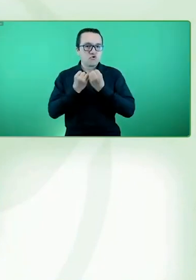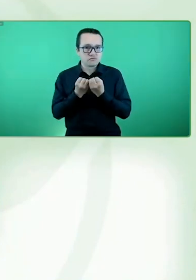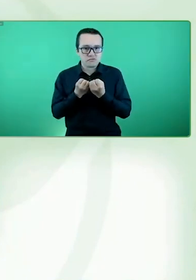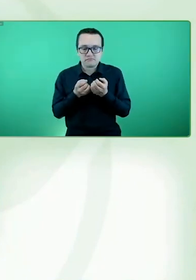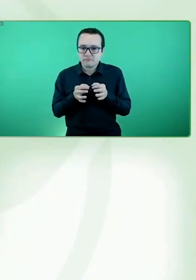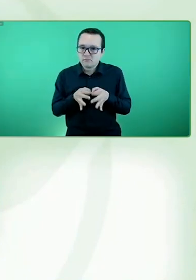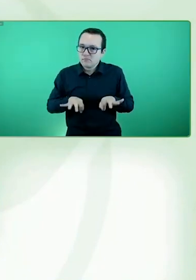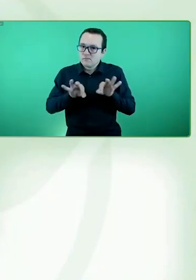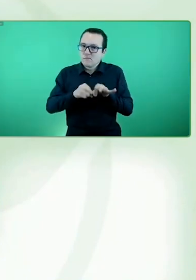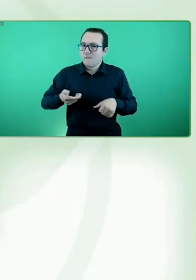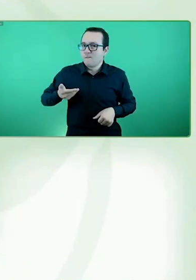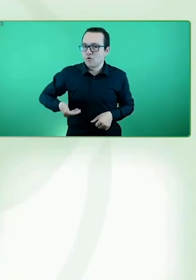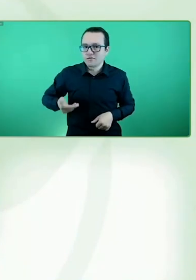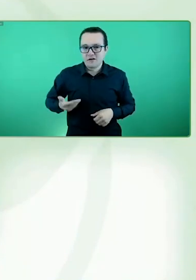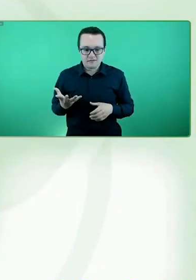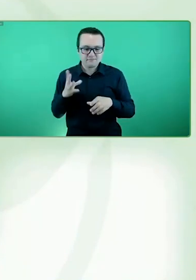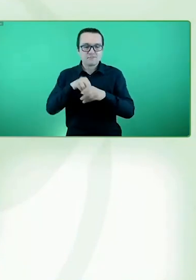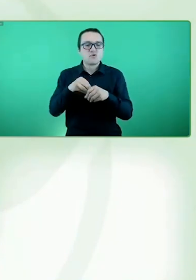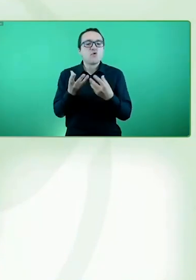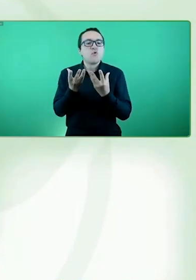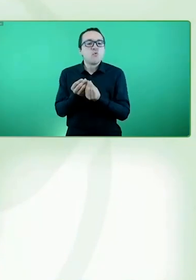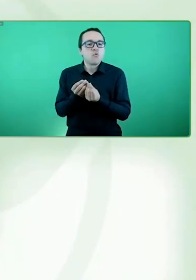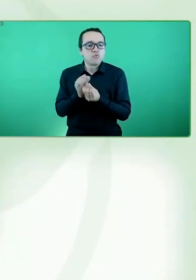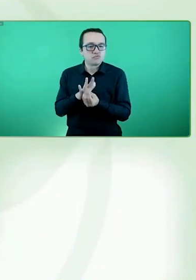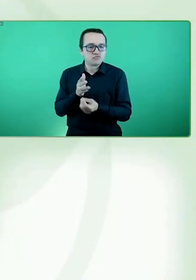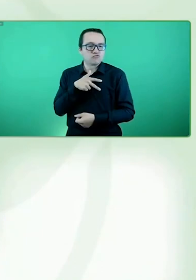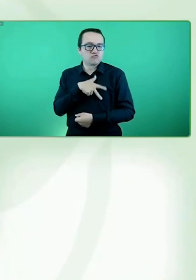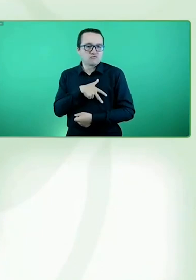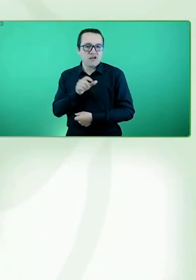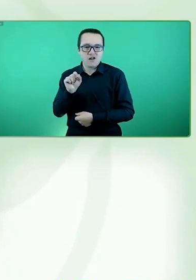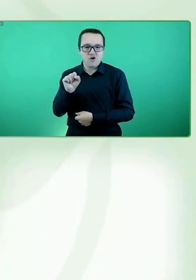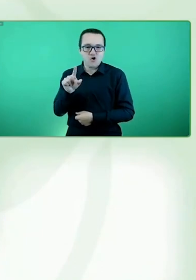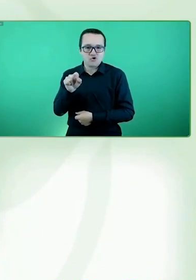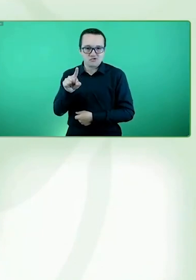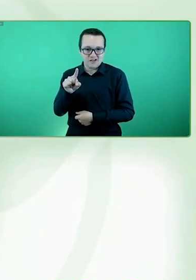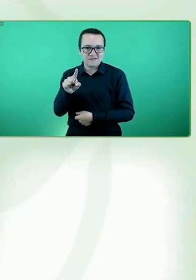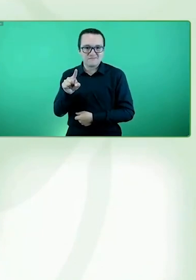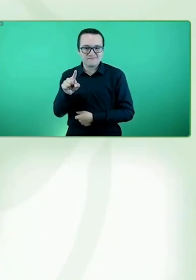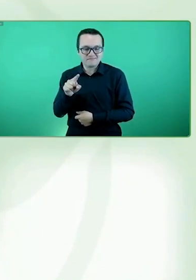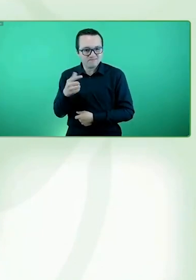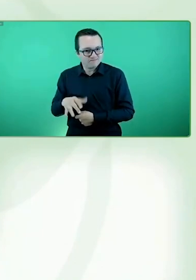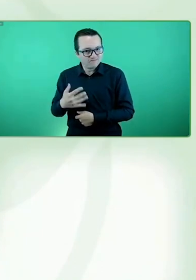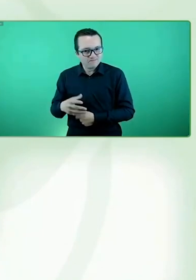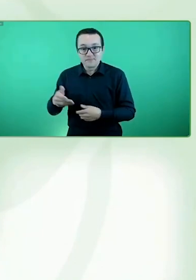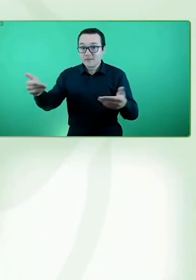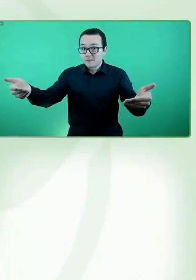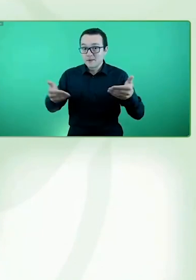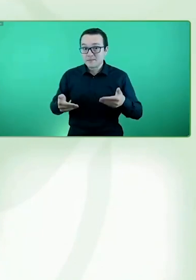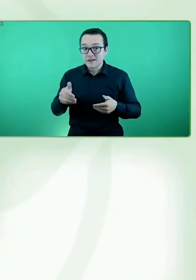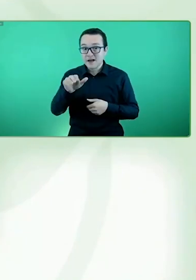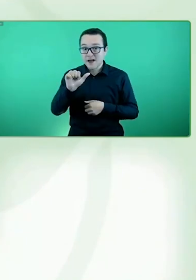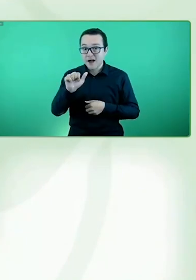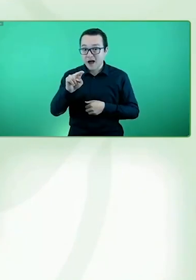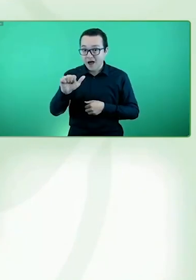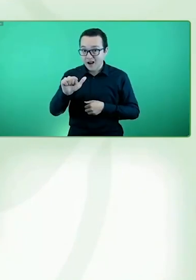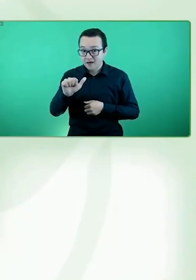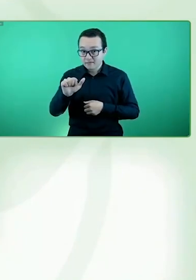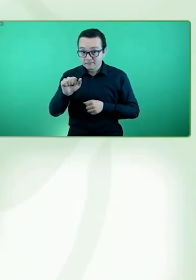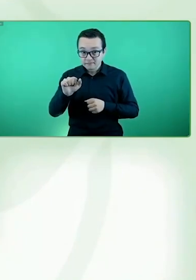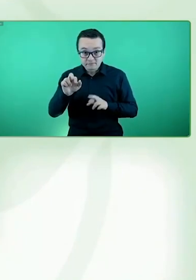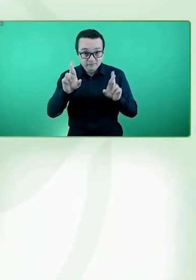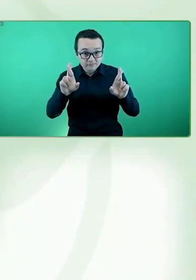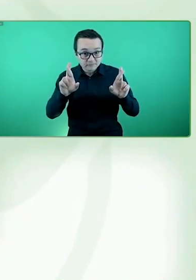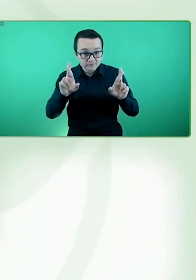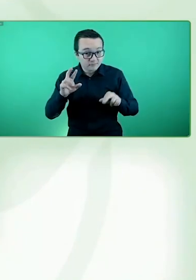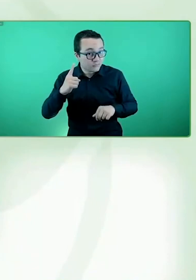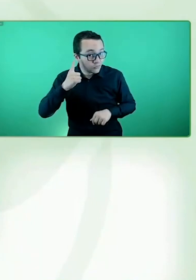es el Grupo Social 11 en España. Ana, bienvenida, esperamos que nos estés escuchando y bueno,